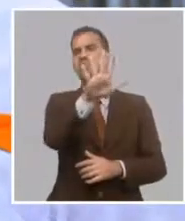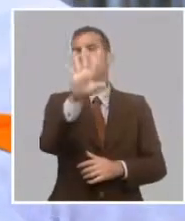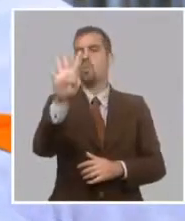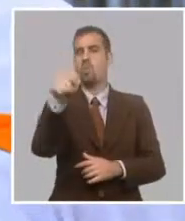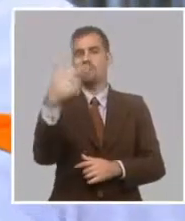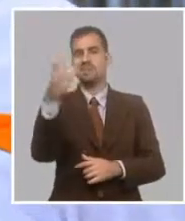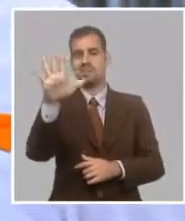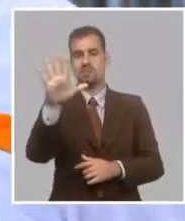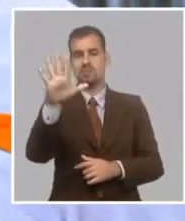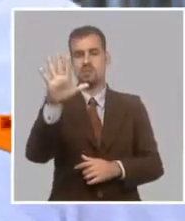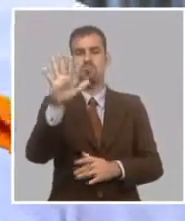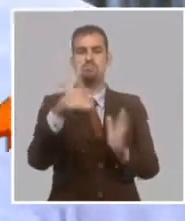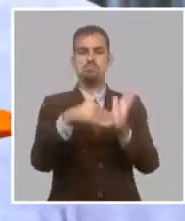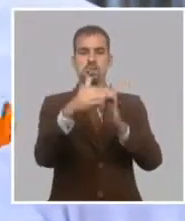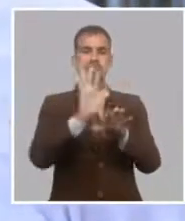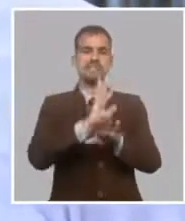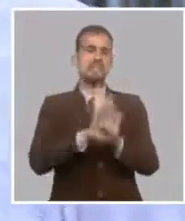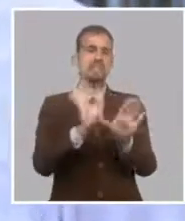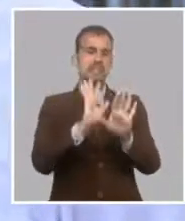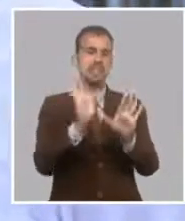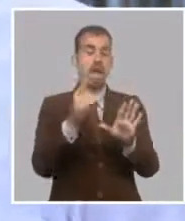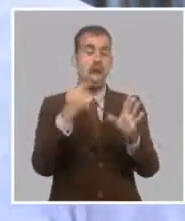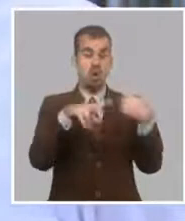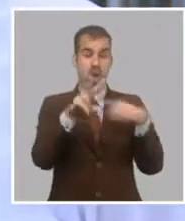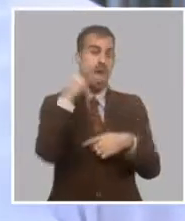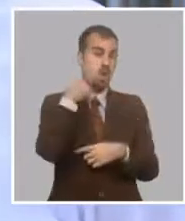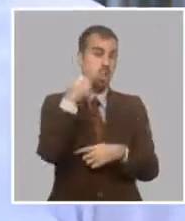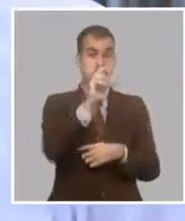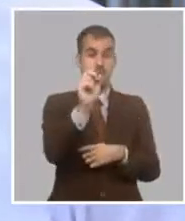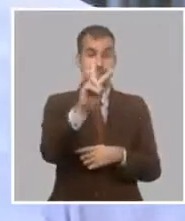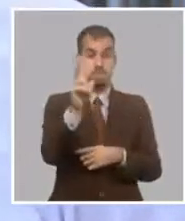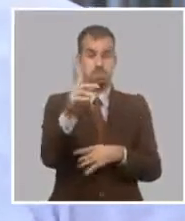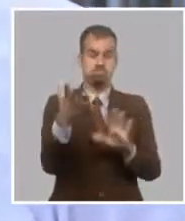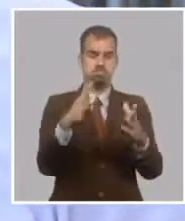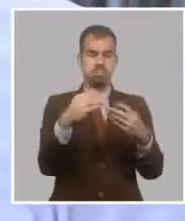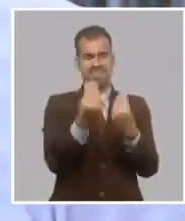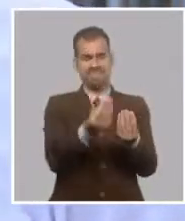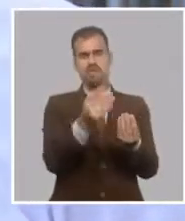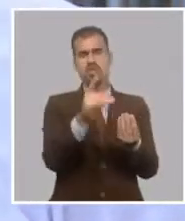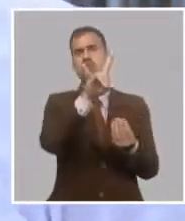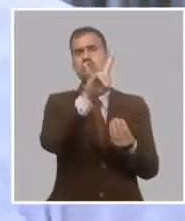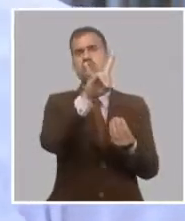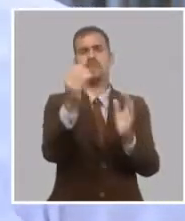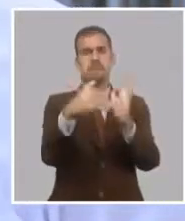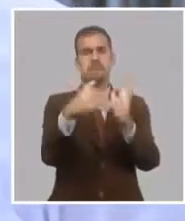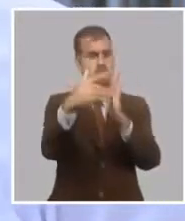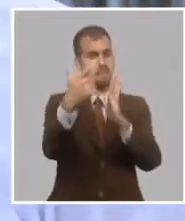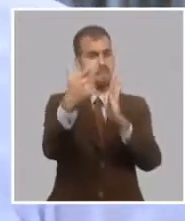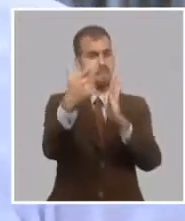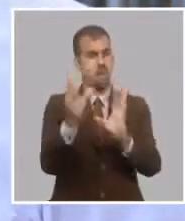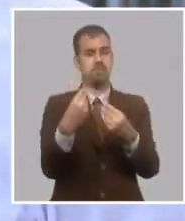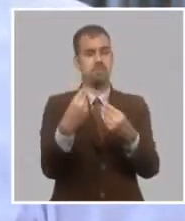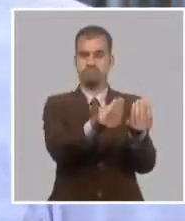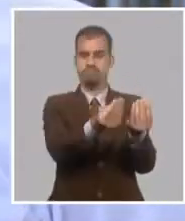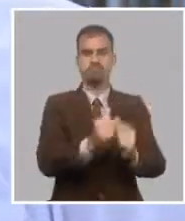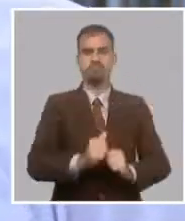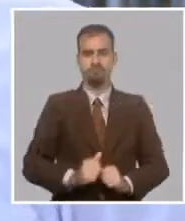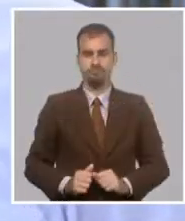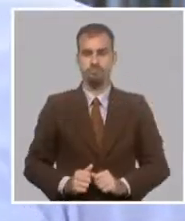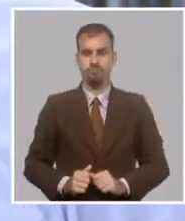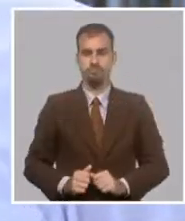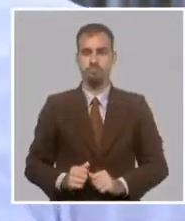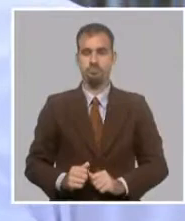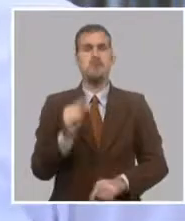fin. Y en lo que va del 2021 ya se le han otorgado más de 90 millones de pesos. Ya